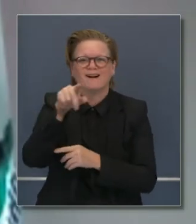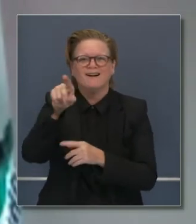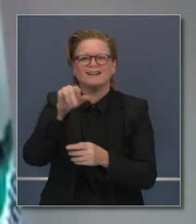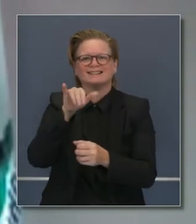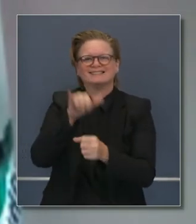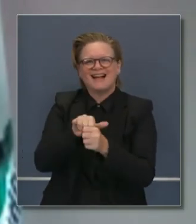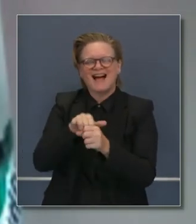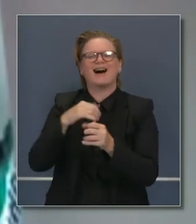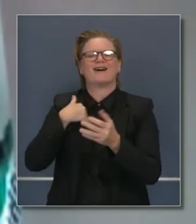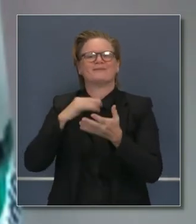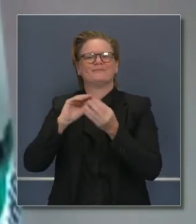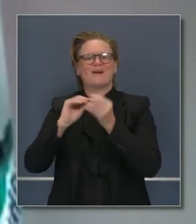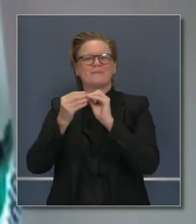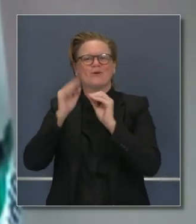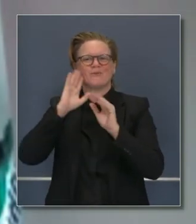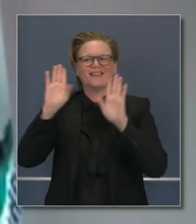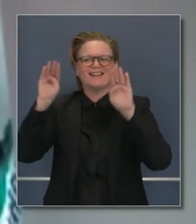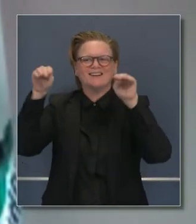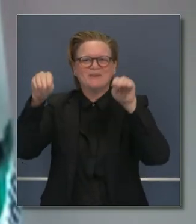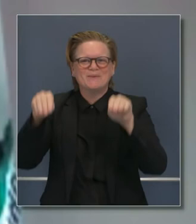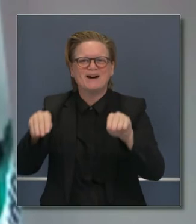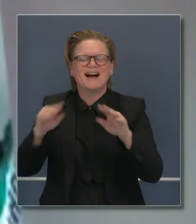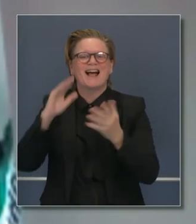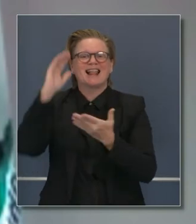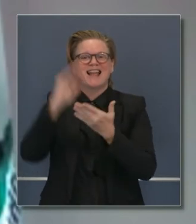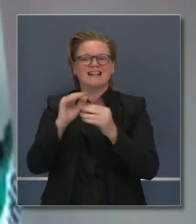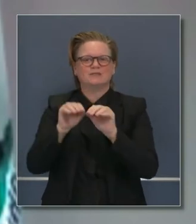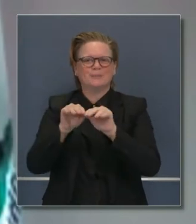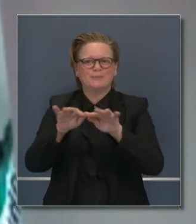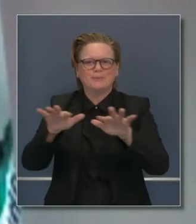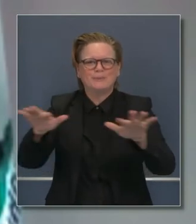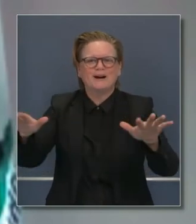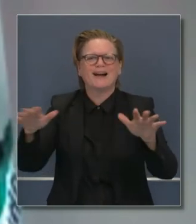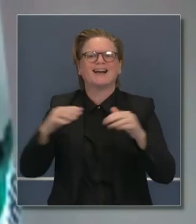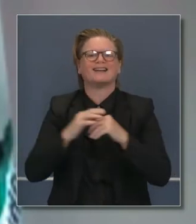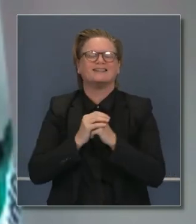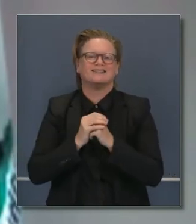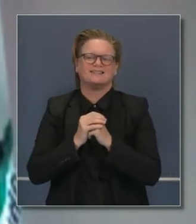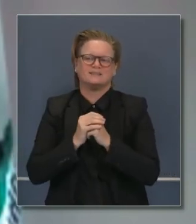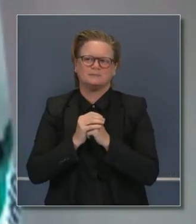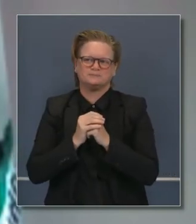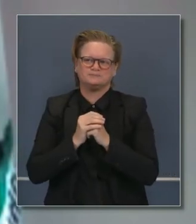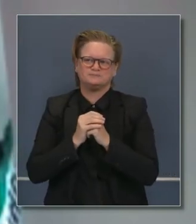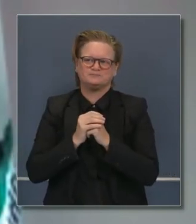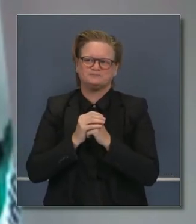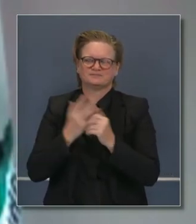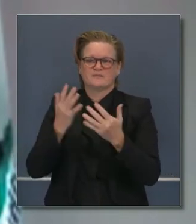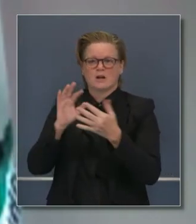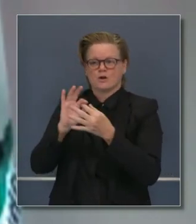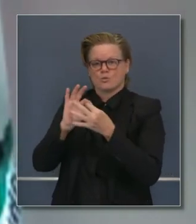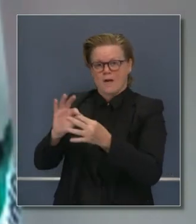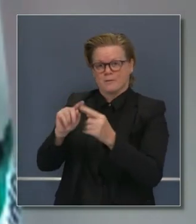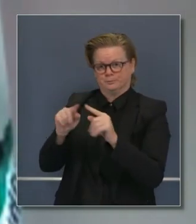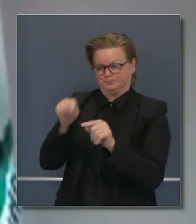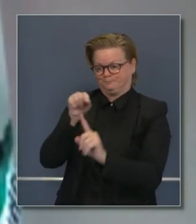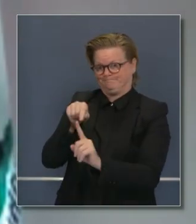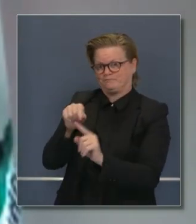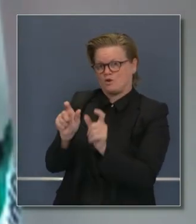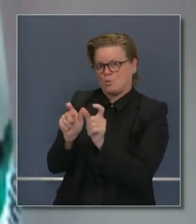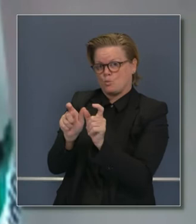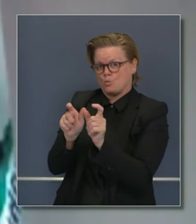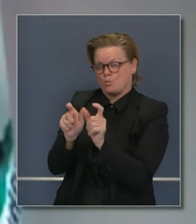viaje tengan sentido. Son parte de la orden regional de quedarse en casa también. Respecto a cuarentenas,